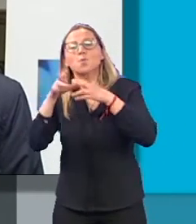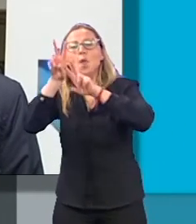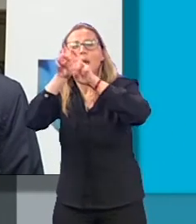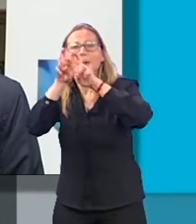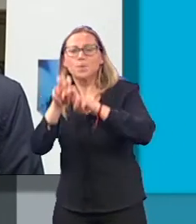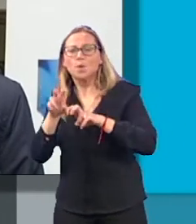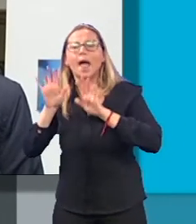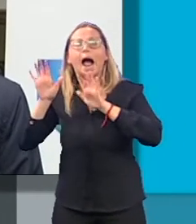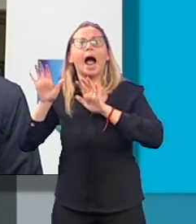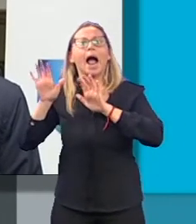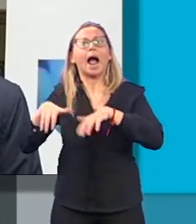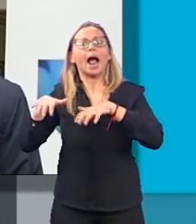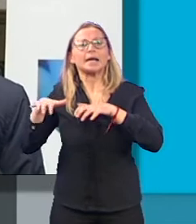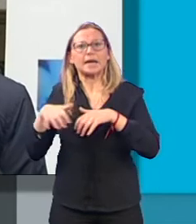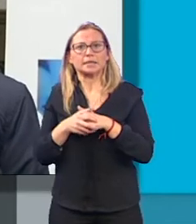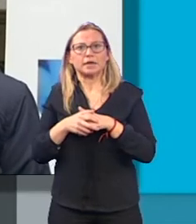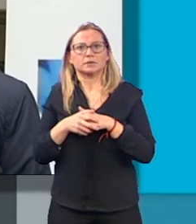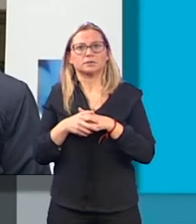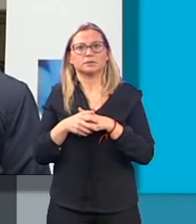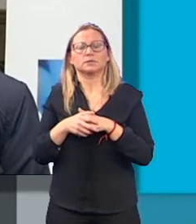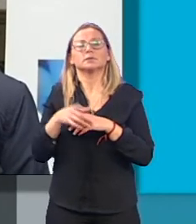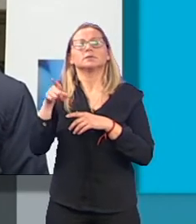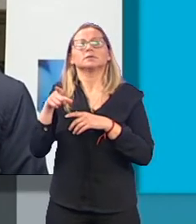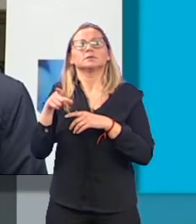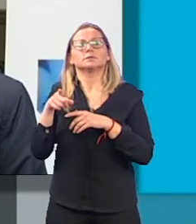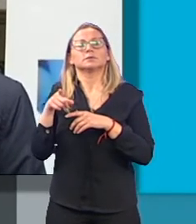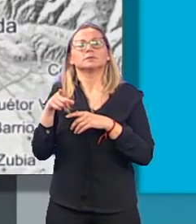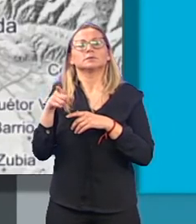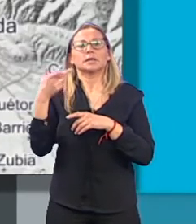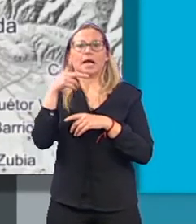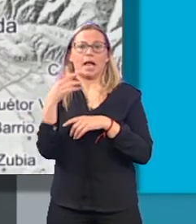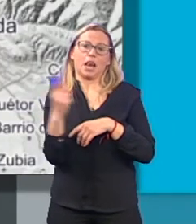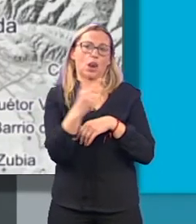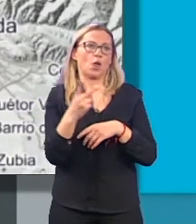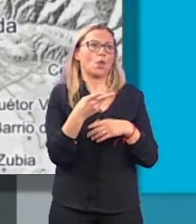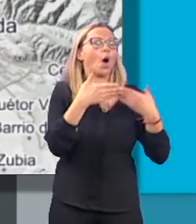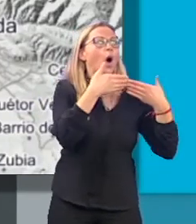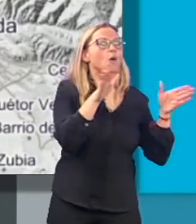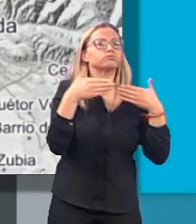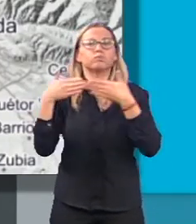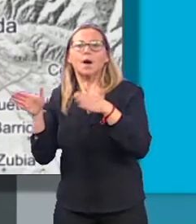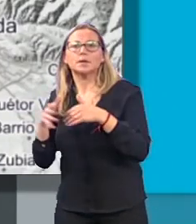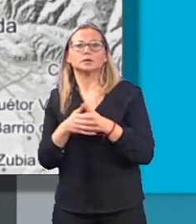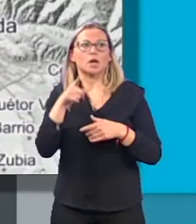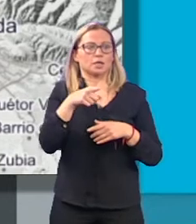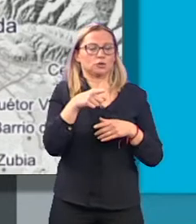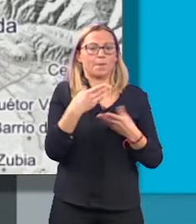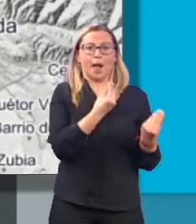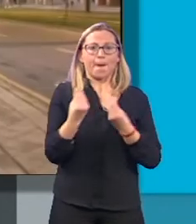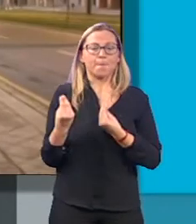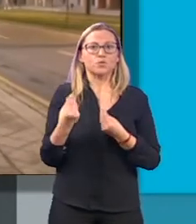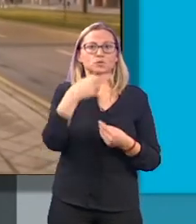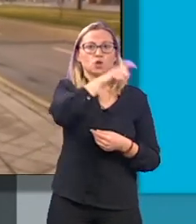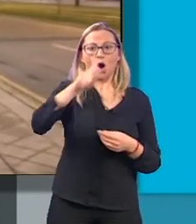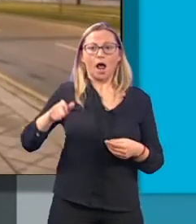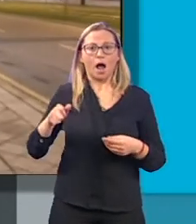canina con un total de 7 efectivos con sus correspondientes perros. Vivir un terremoto como este fue algo nuevo para muchos granadinos.